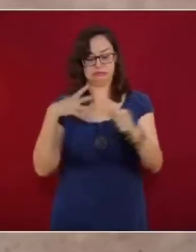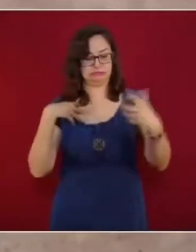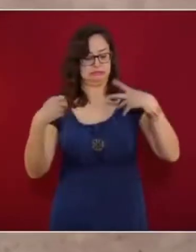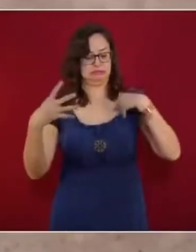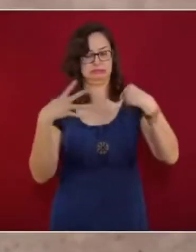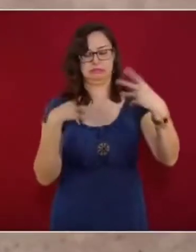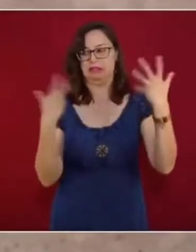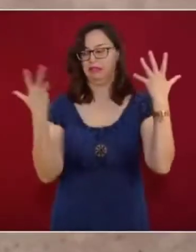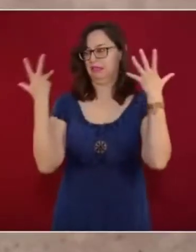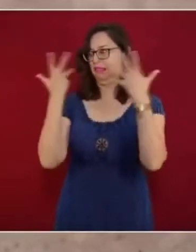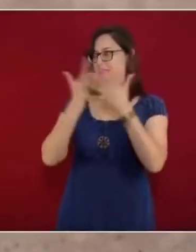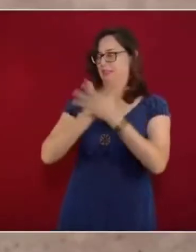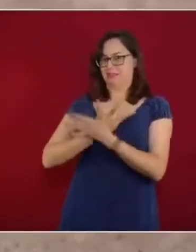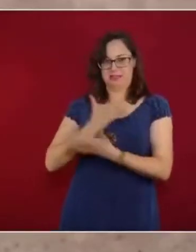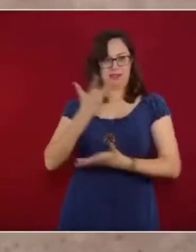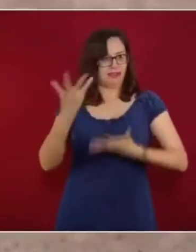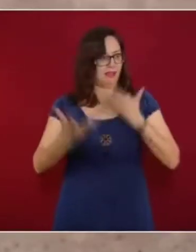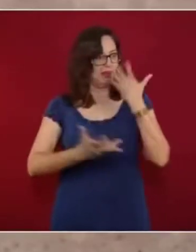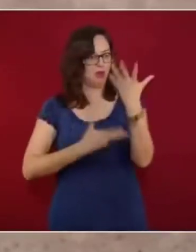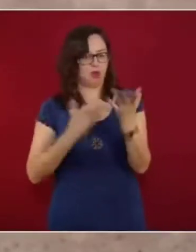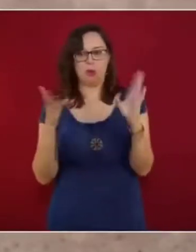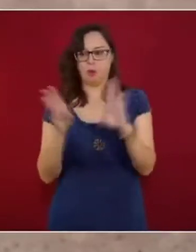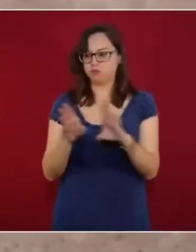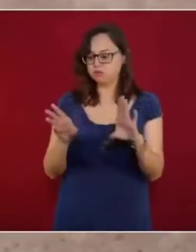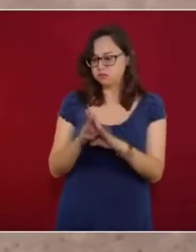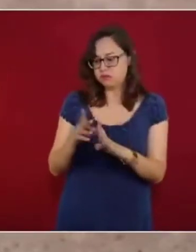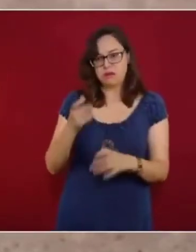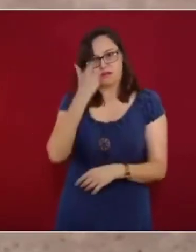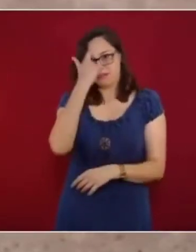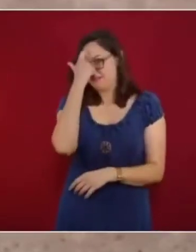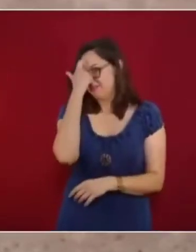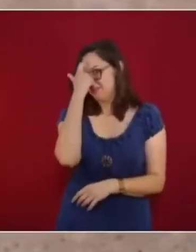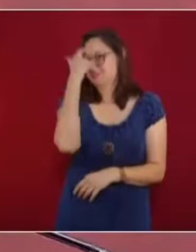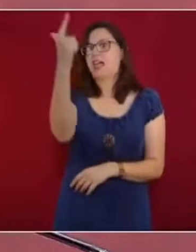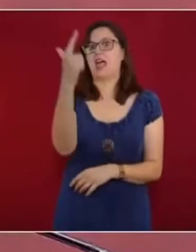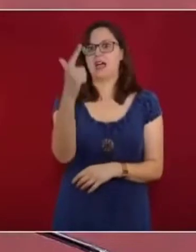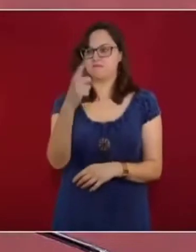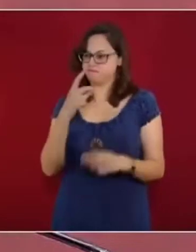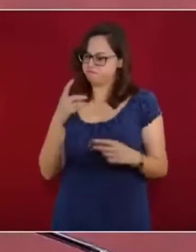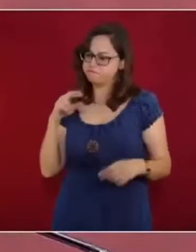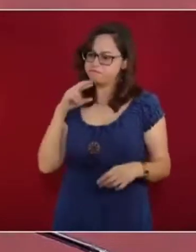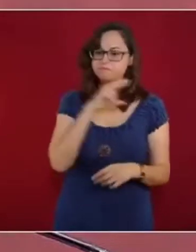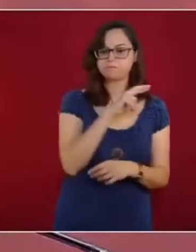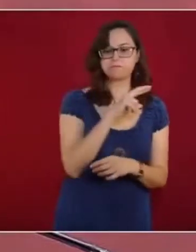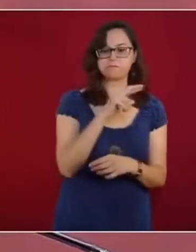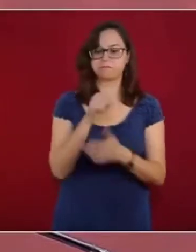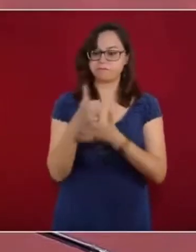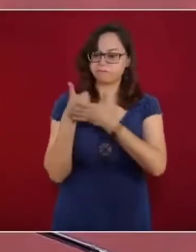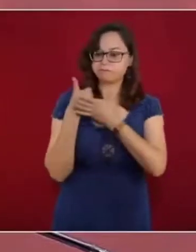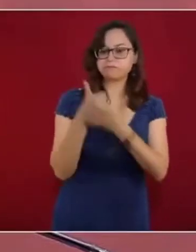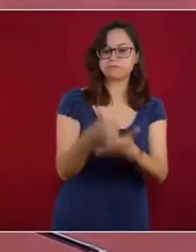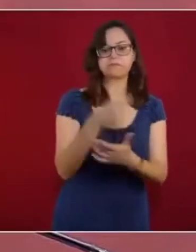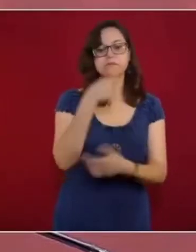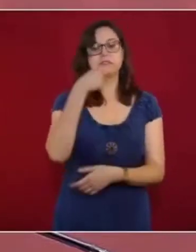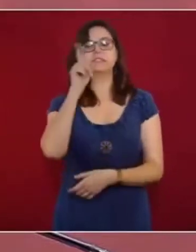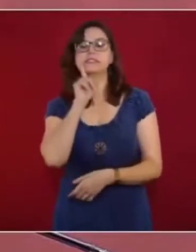compromiso, pudimos garantizar que millones de niños, niñas y adolescentes y jóvenes continuaran con su educación.